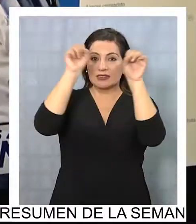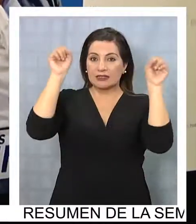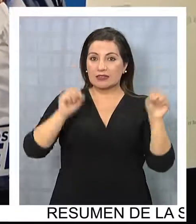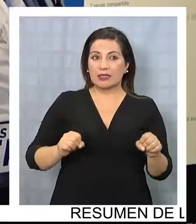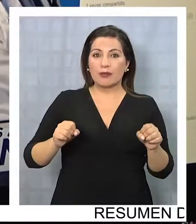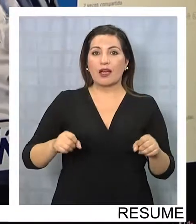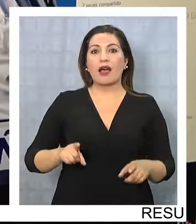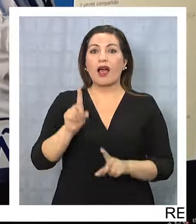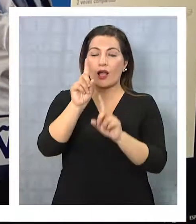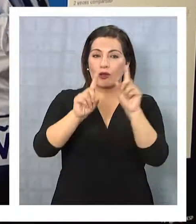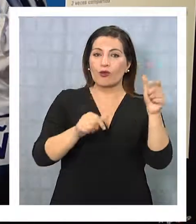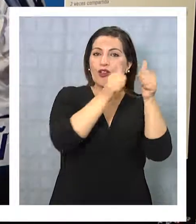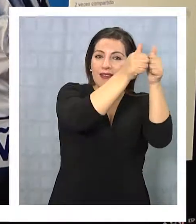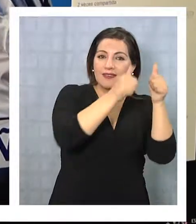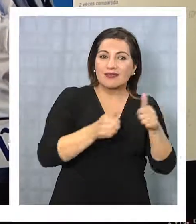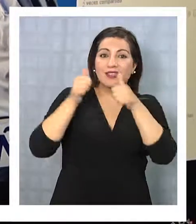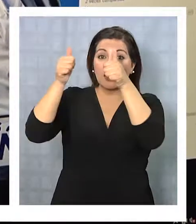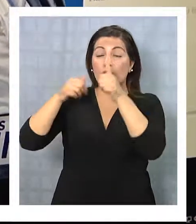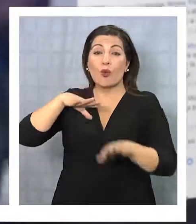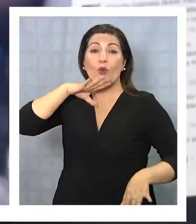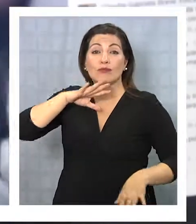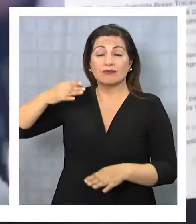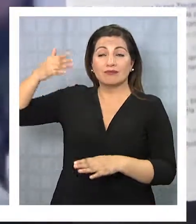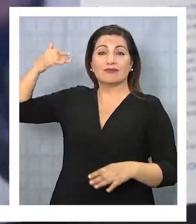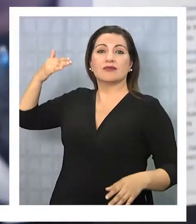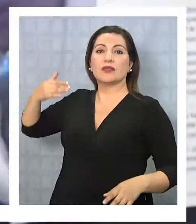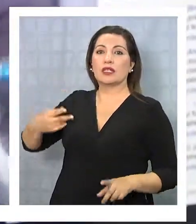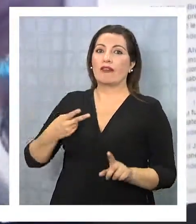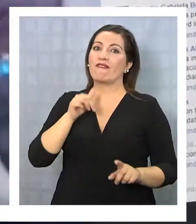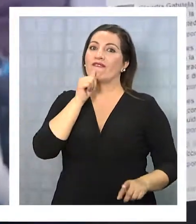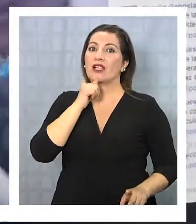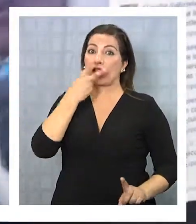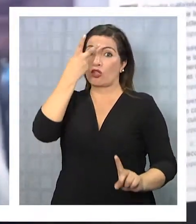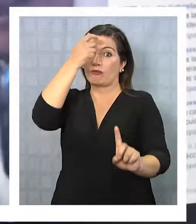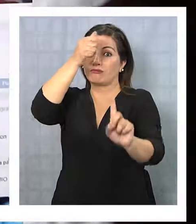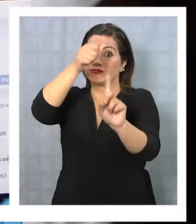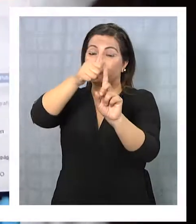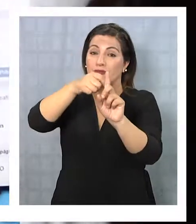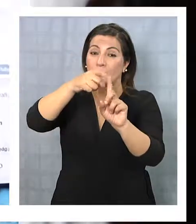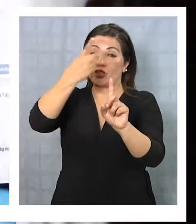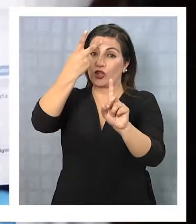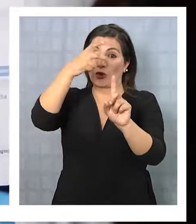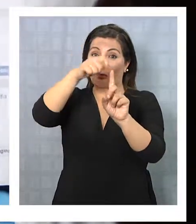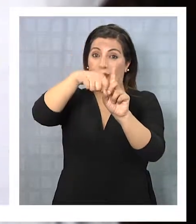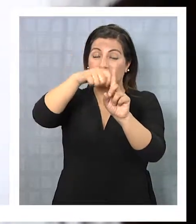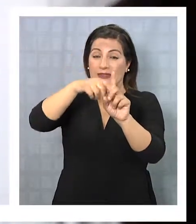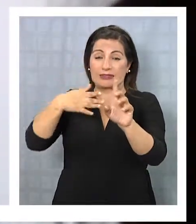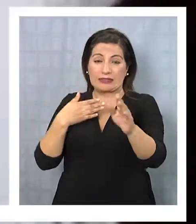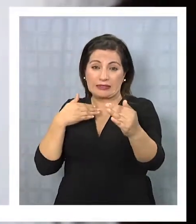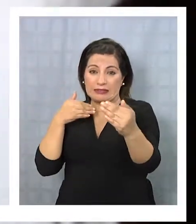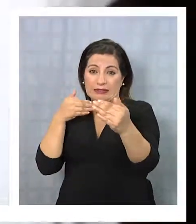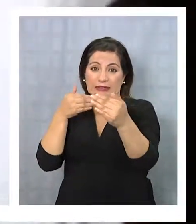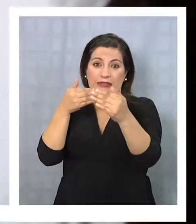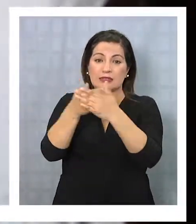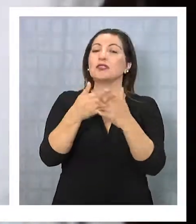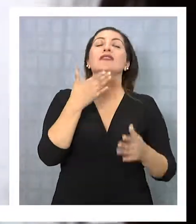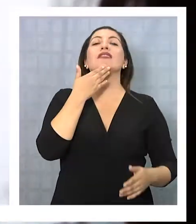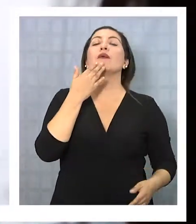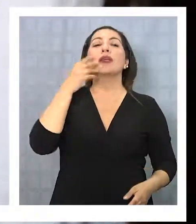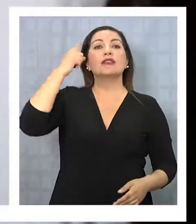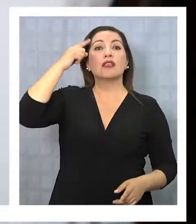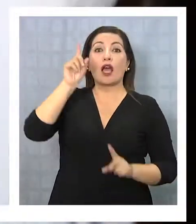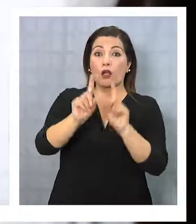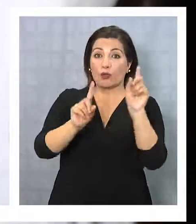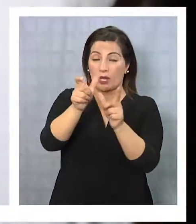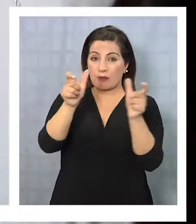candidatos ya ocupan hace un buen rato, pero que claramente a dos meses de las elecciones comenzarán a posicionarlos de acuerdo a su ingenio y a la cantidad de